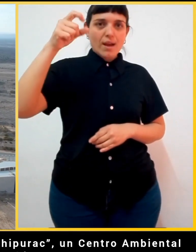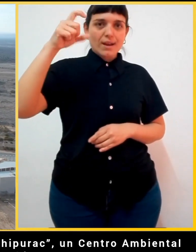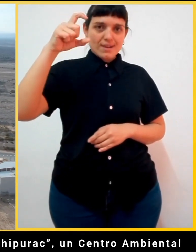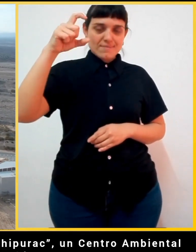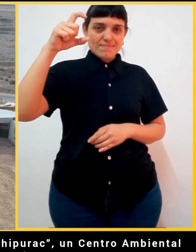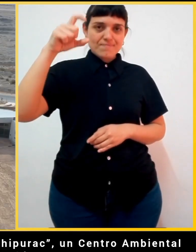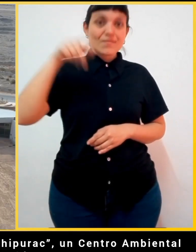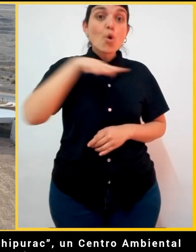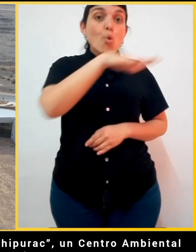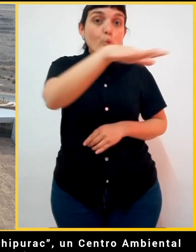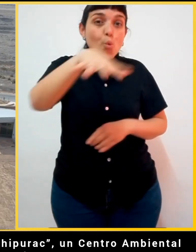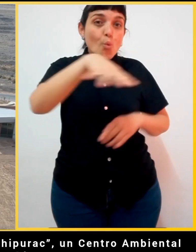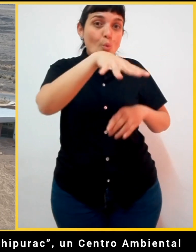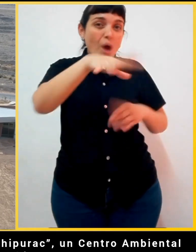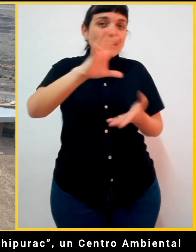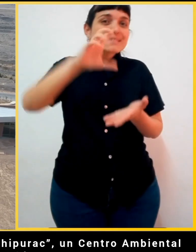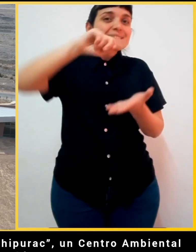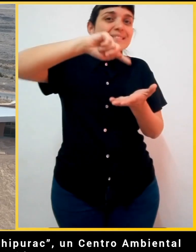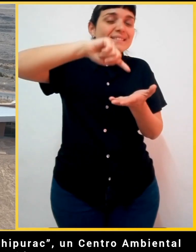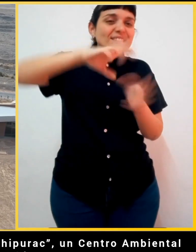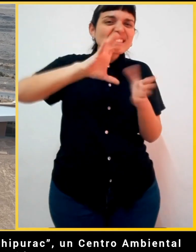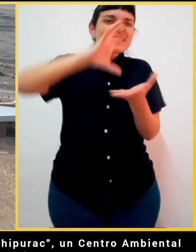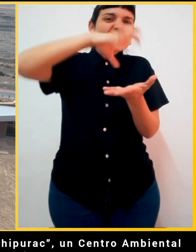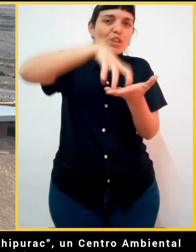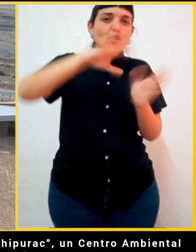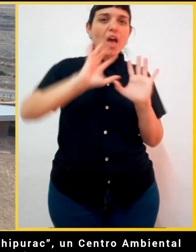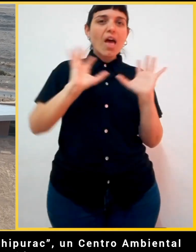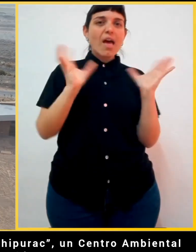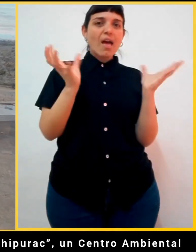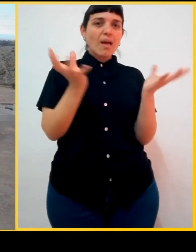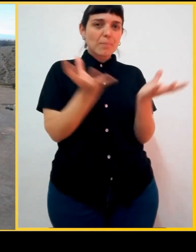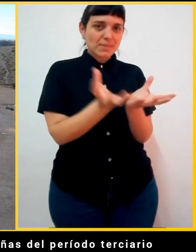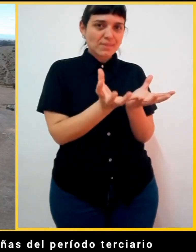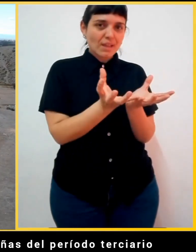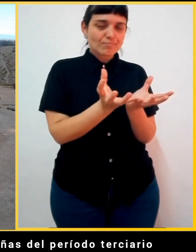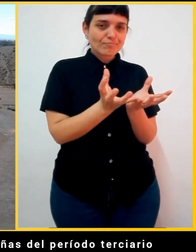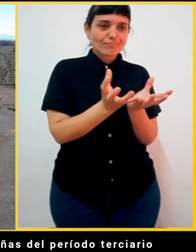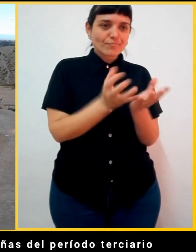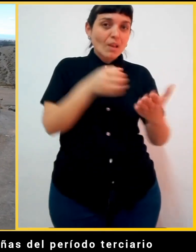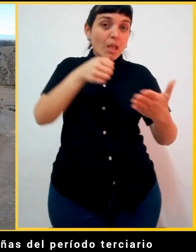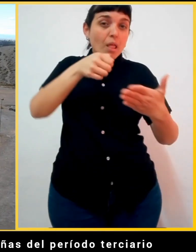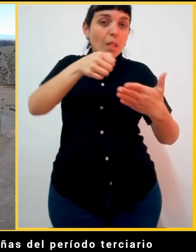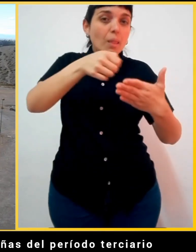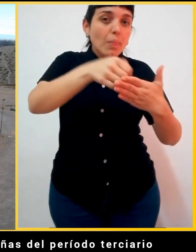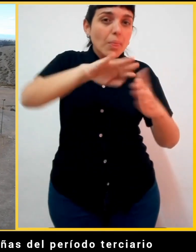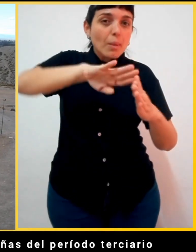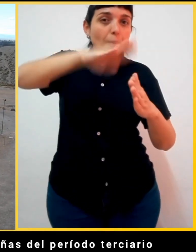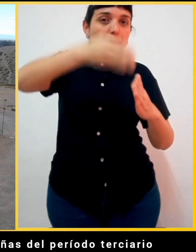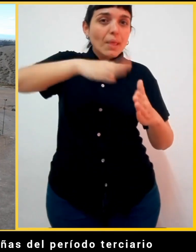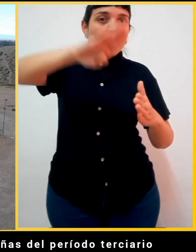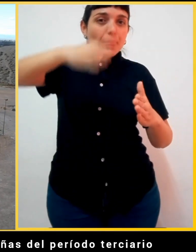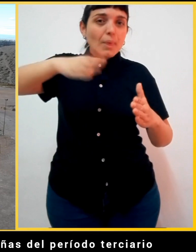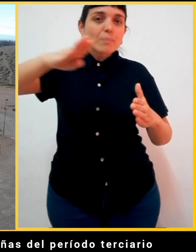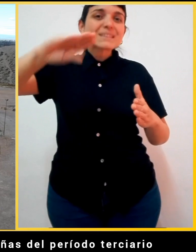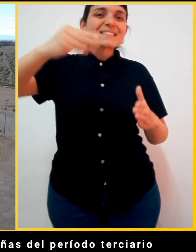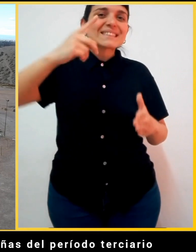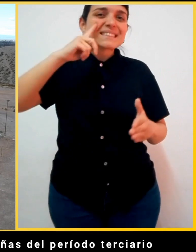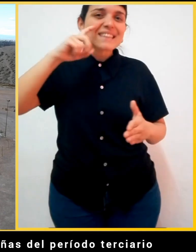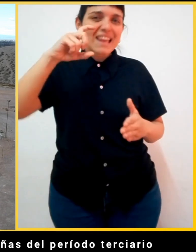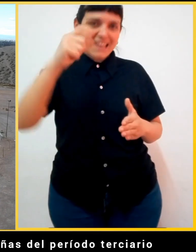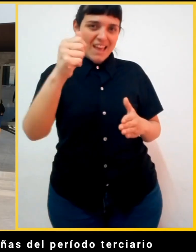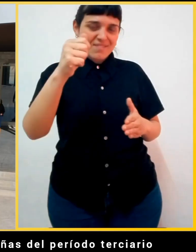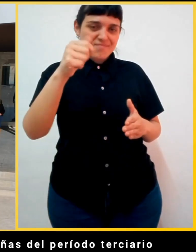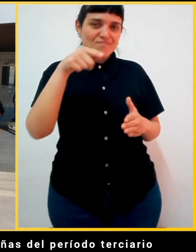un centro ambiental ubicado al pie de Sierra Chica, en medio de un paisaje natural de